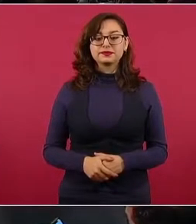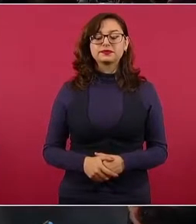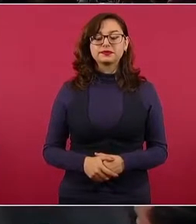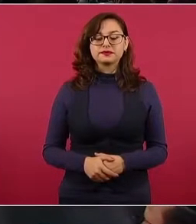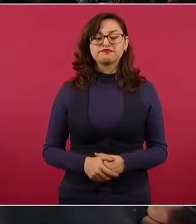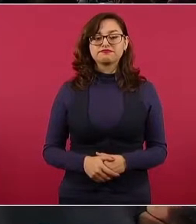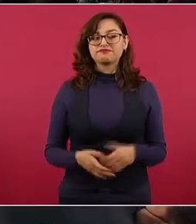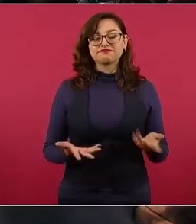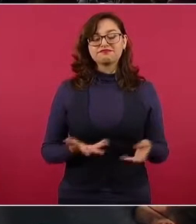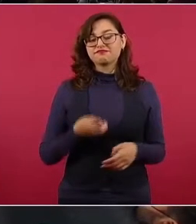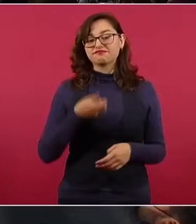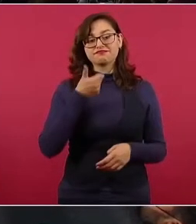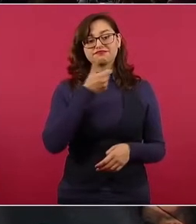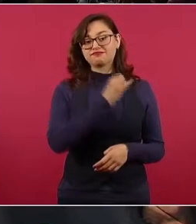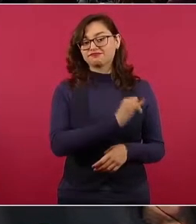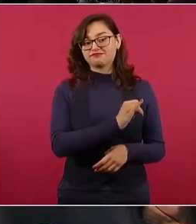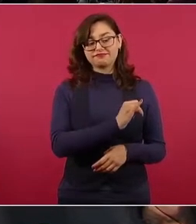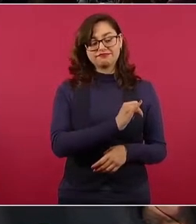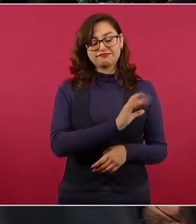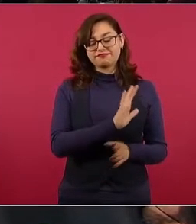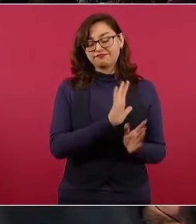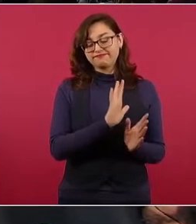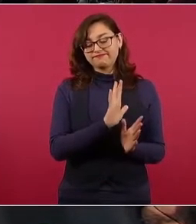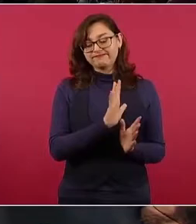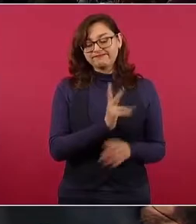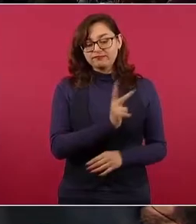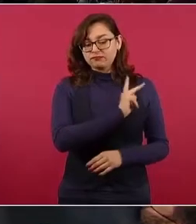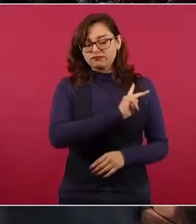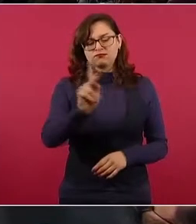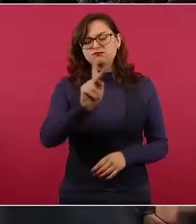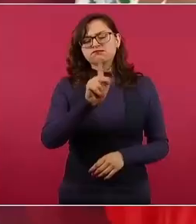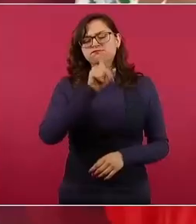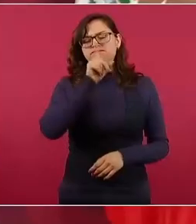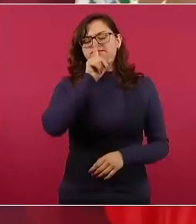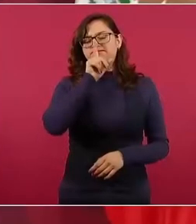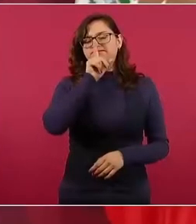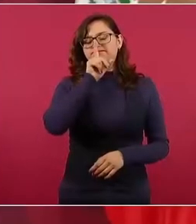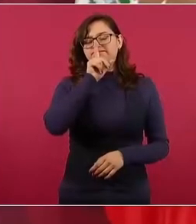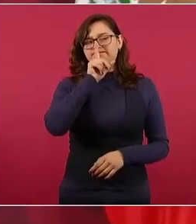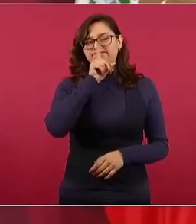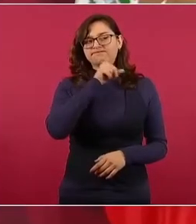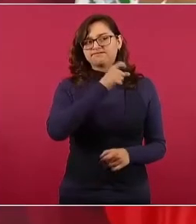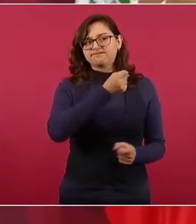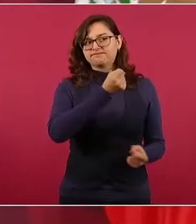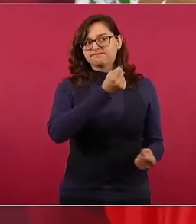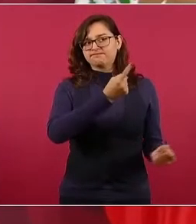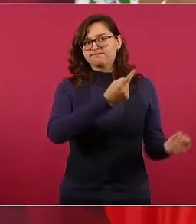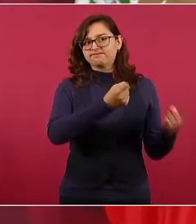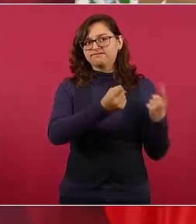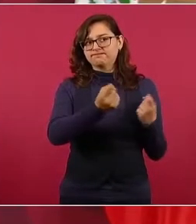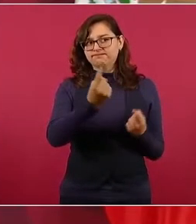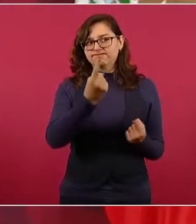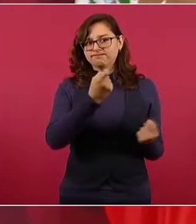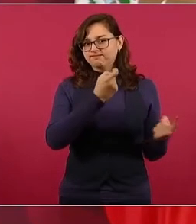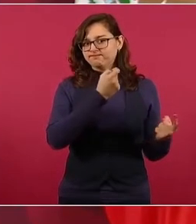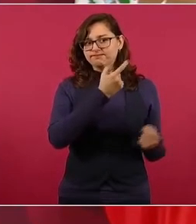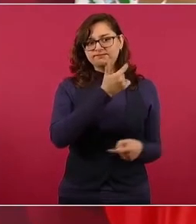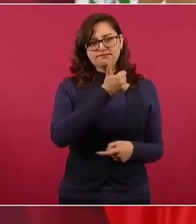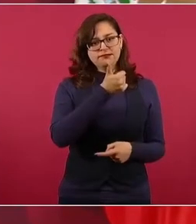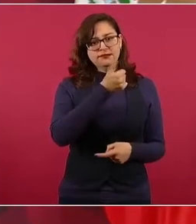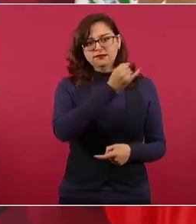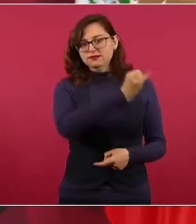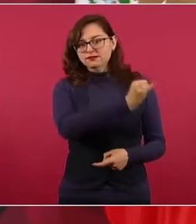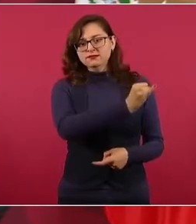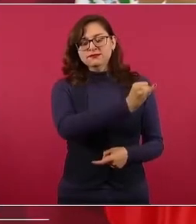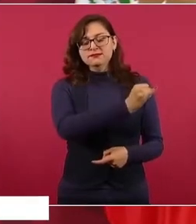Unidos, no todos, pero sí, muchos. ¿Por qué